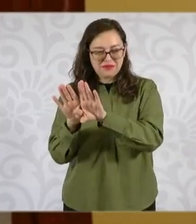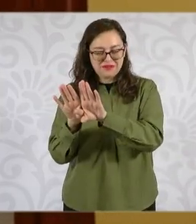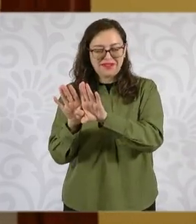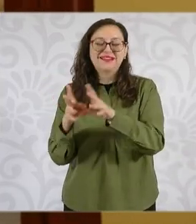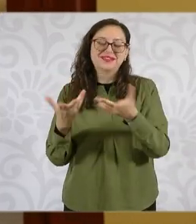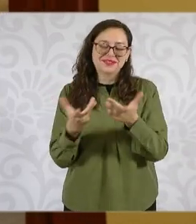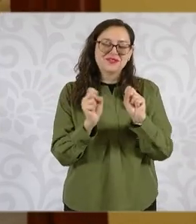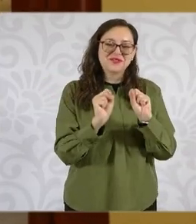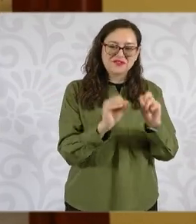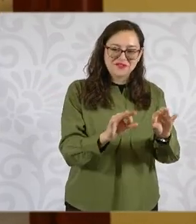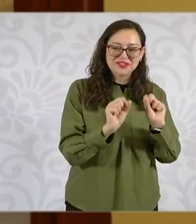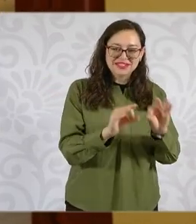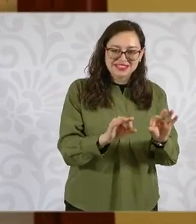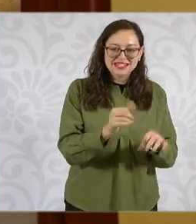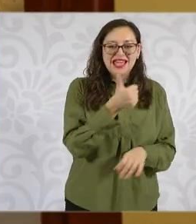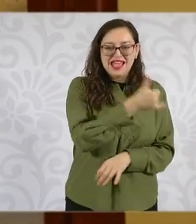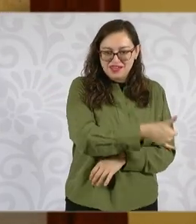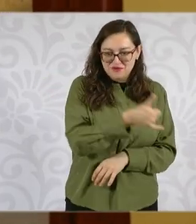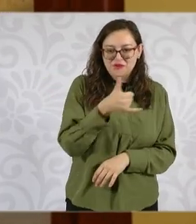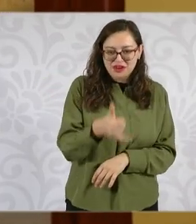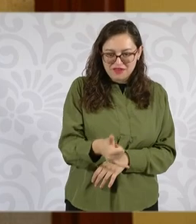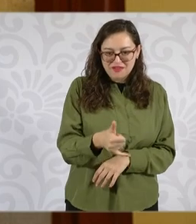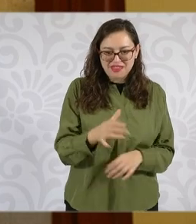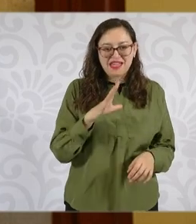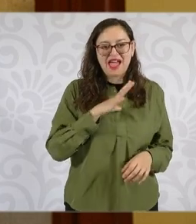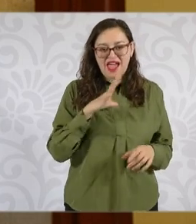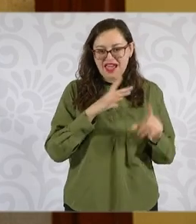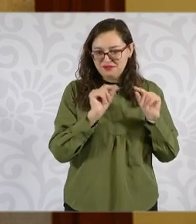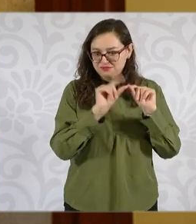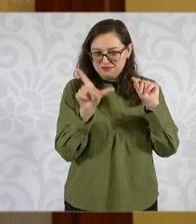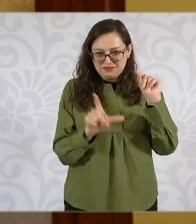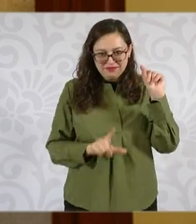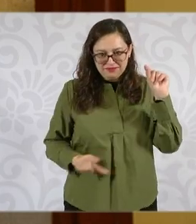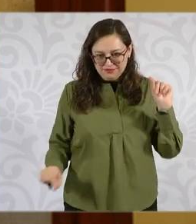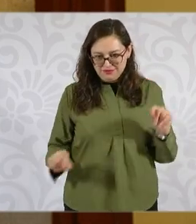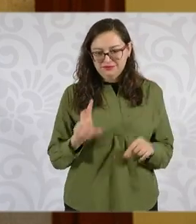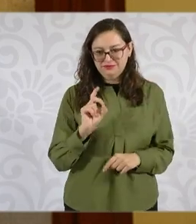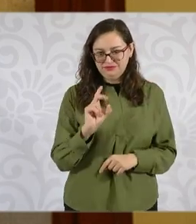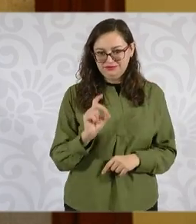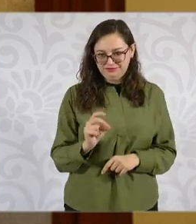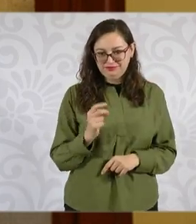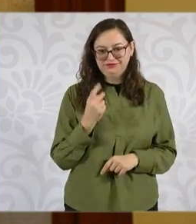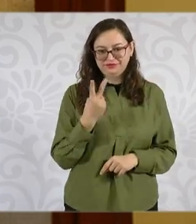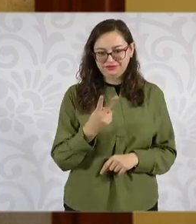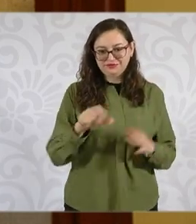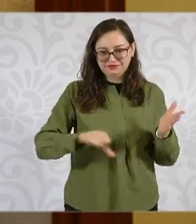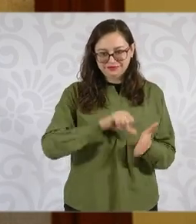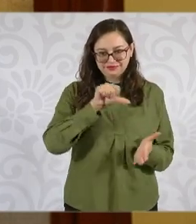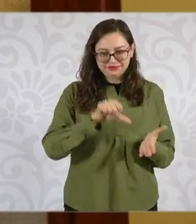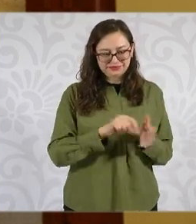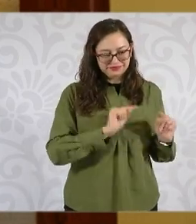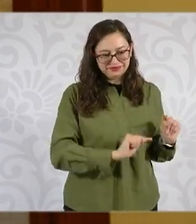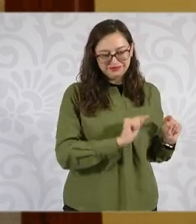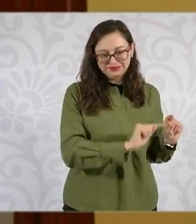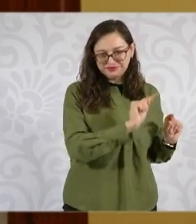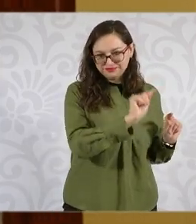en el país hay centros de servicio, tenemos 32 en el país, en cada